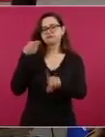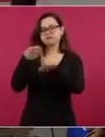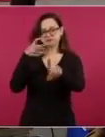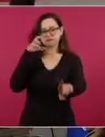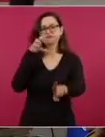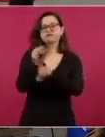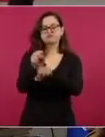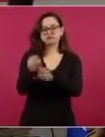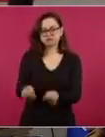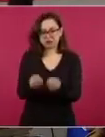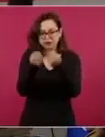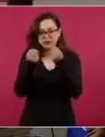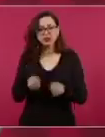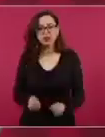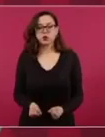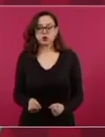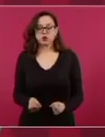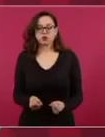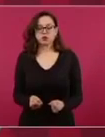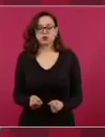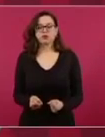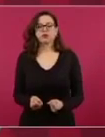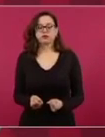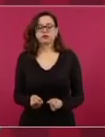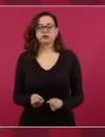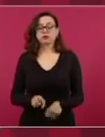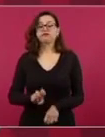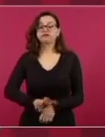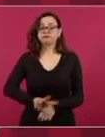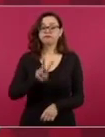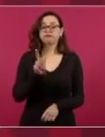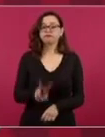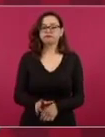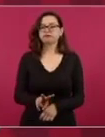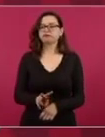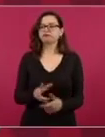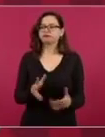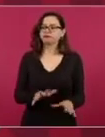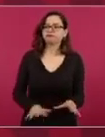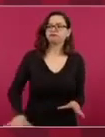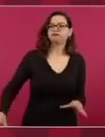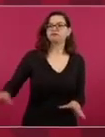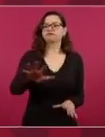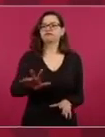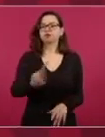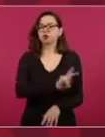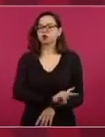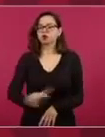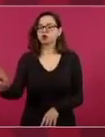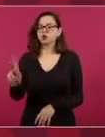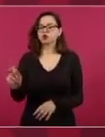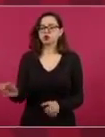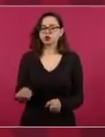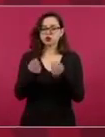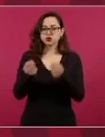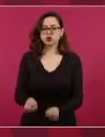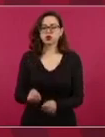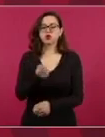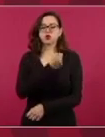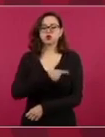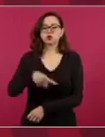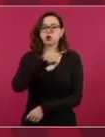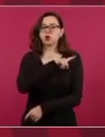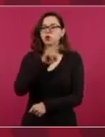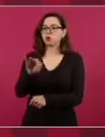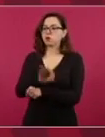establecer un verdadero sistema de salud pública para que